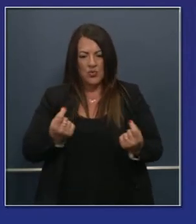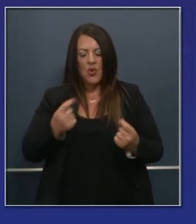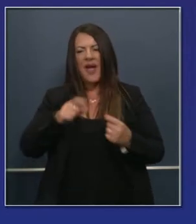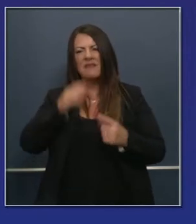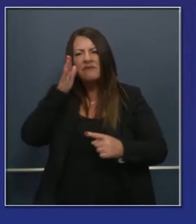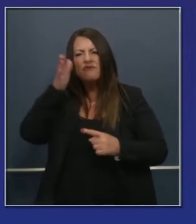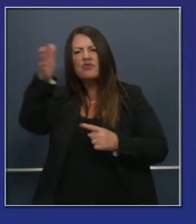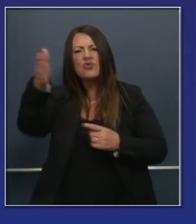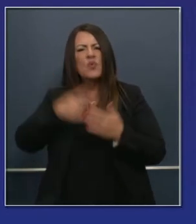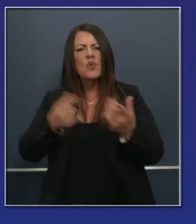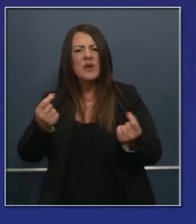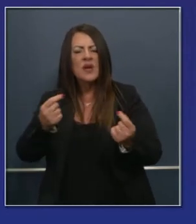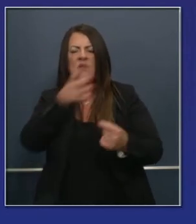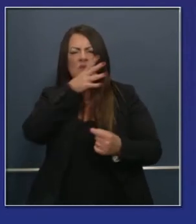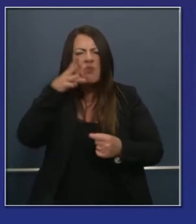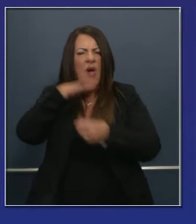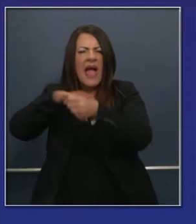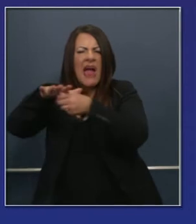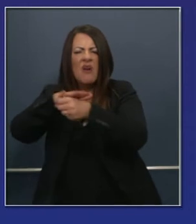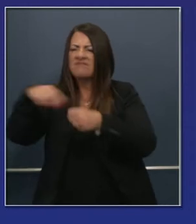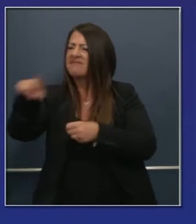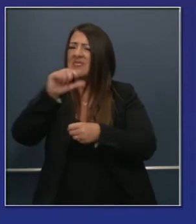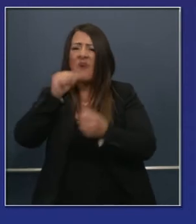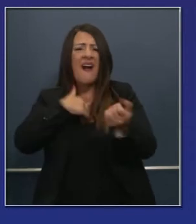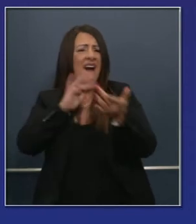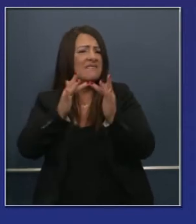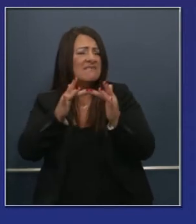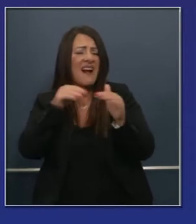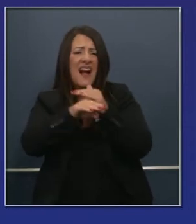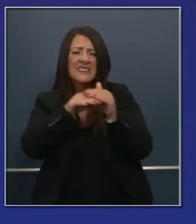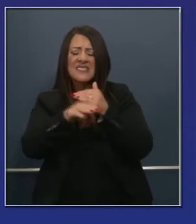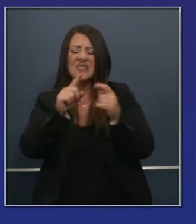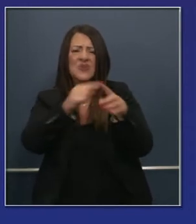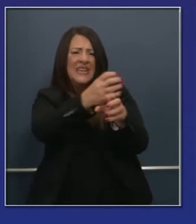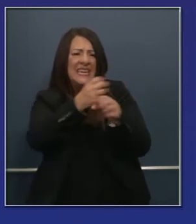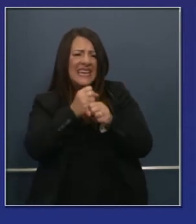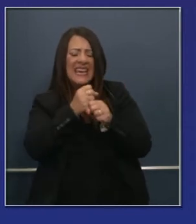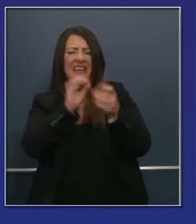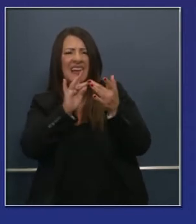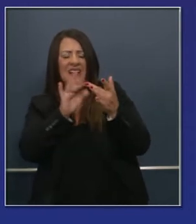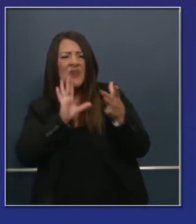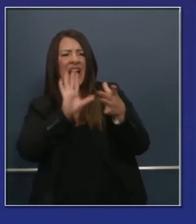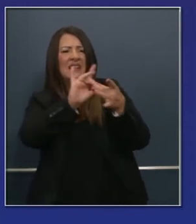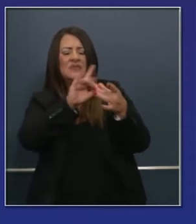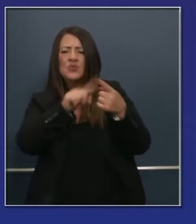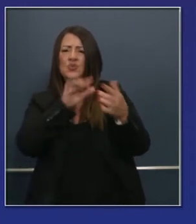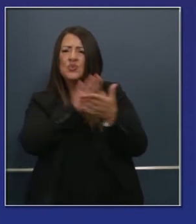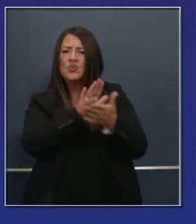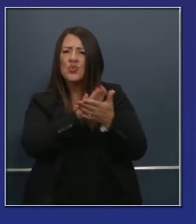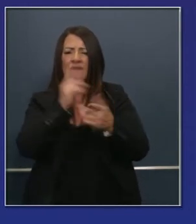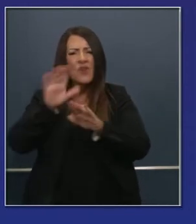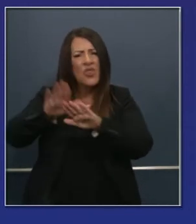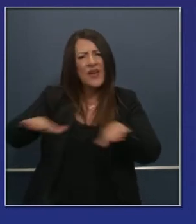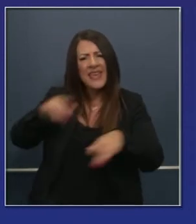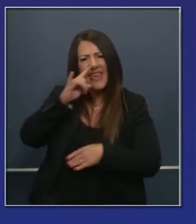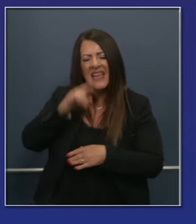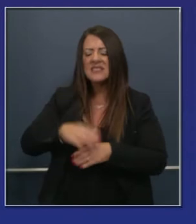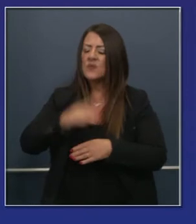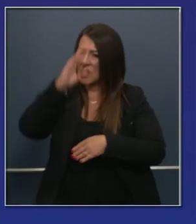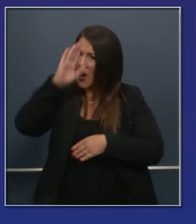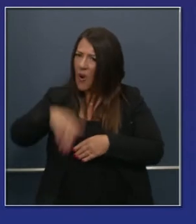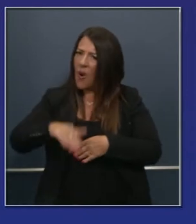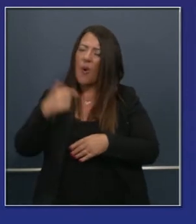para las comunidades en diferentes comunidades rurales, donde tal vez no tienen acceso a el Internet de alta velocidad o a la